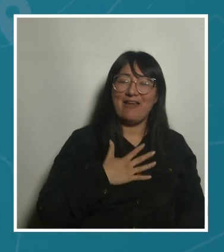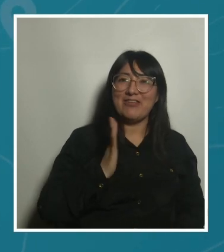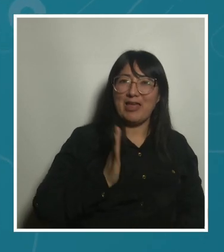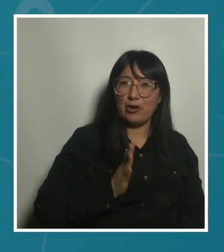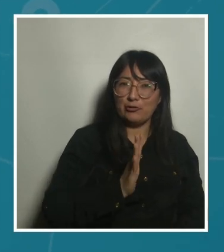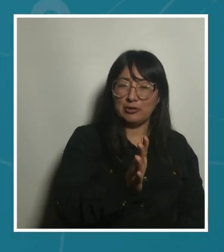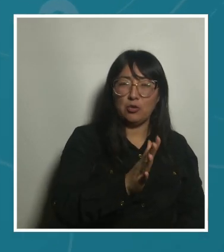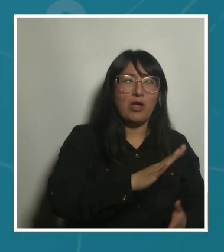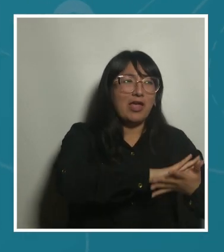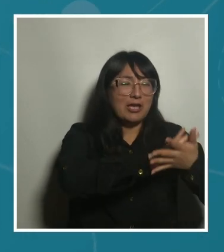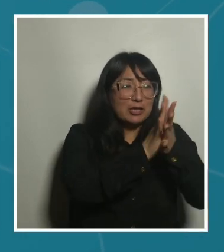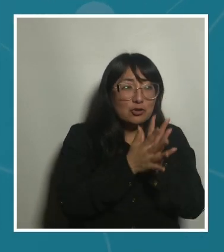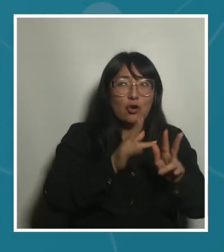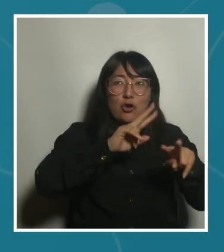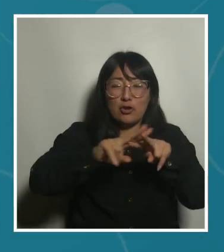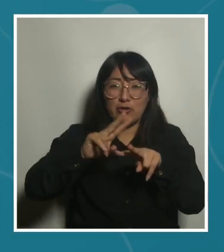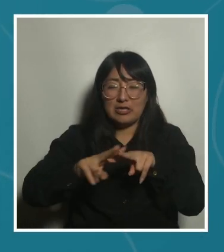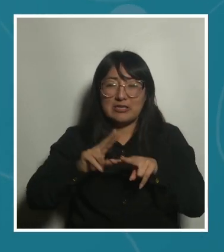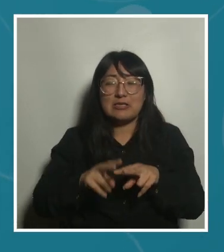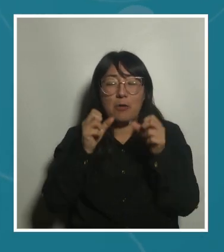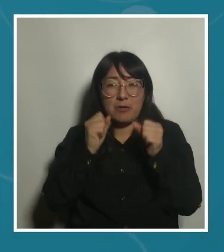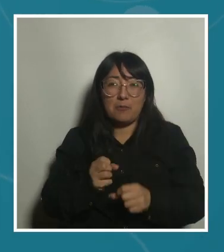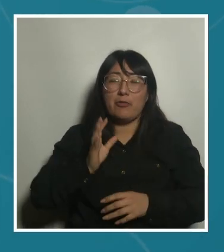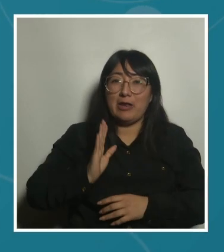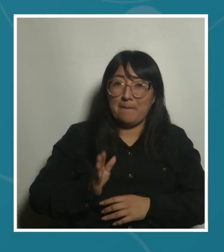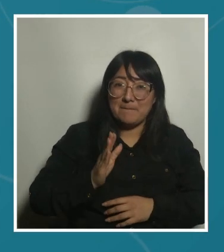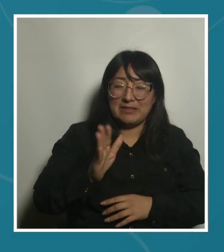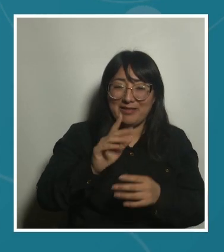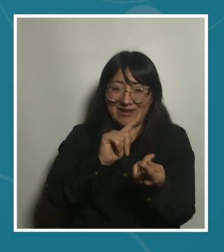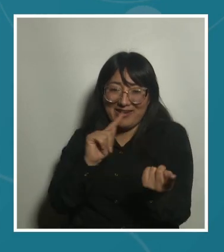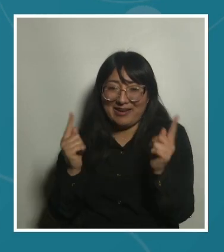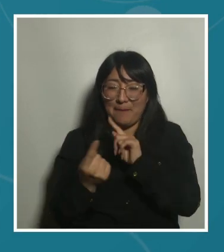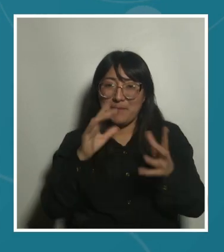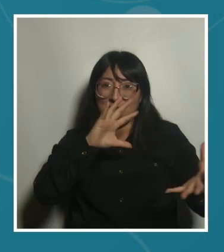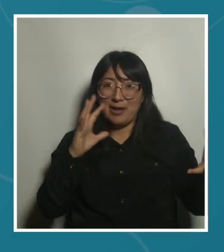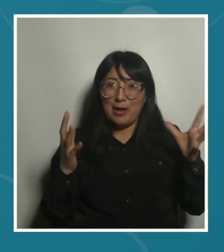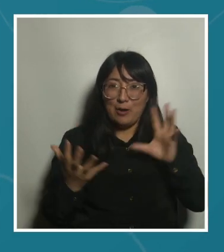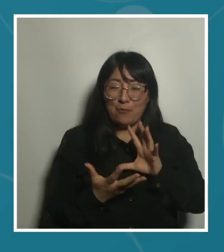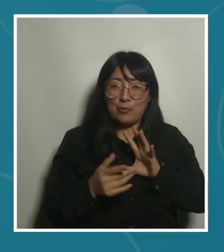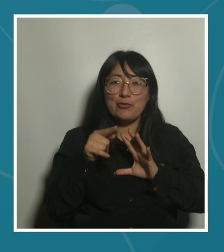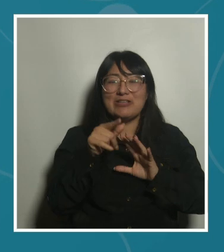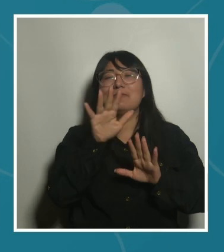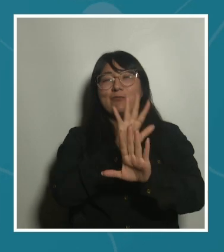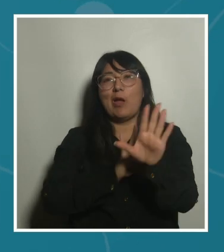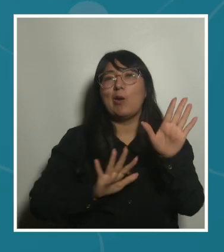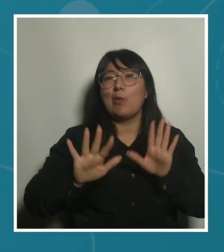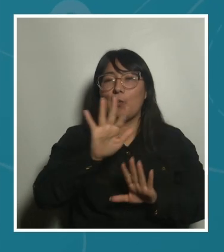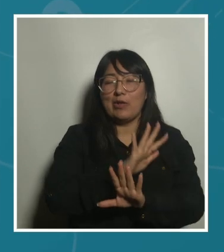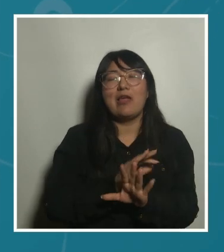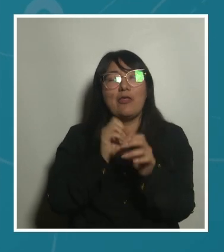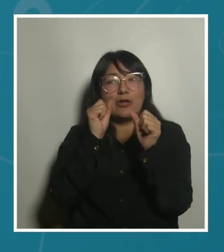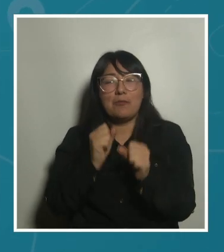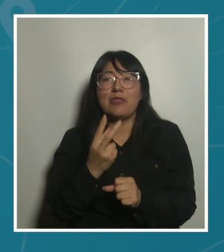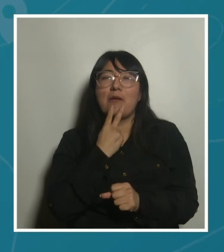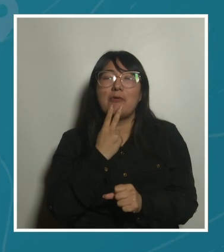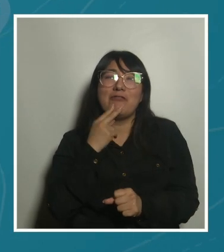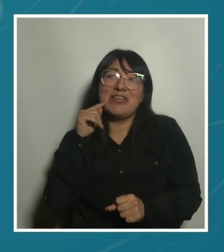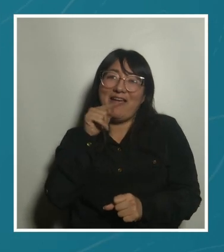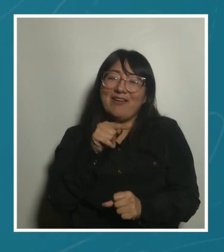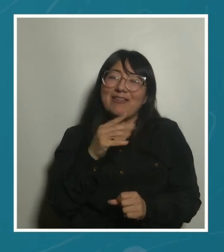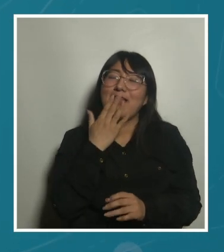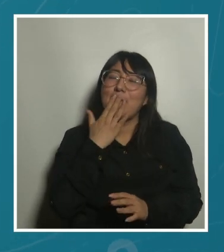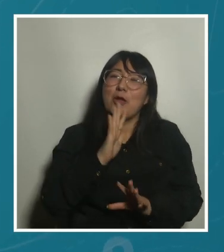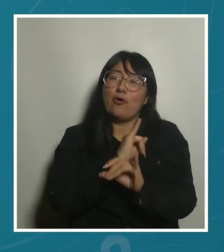incluye todo aquello que hacemos para mantener, continuar y reparar nuestro mundo, de tal forma que podamos vivir en él lo mejor posible.